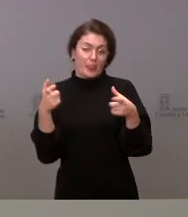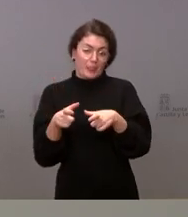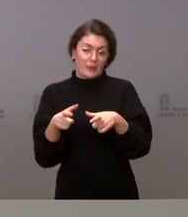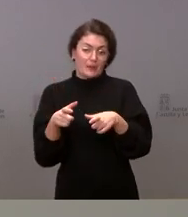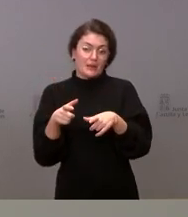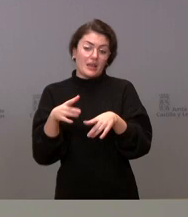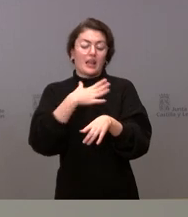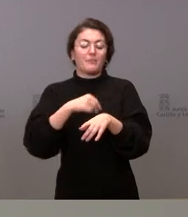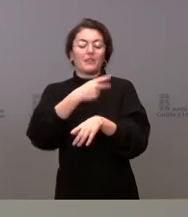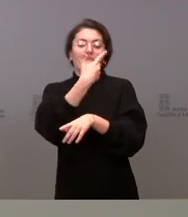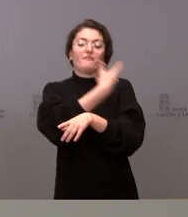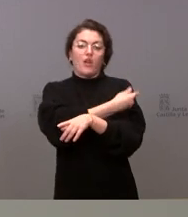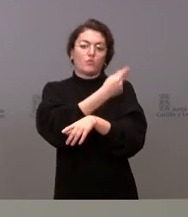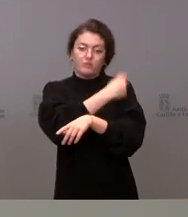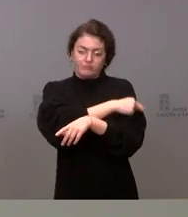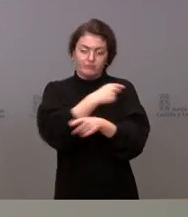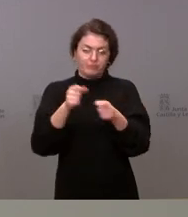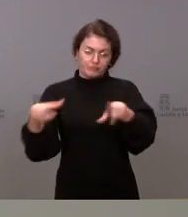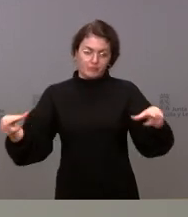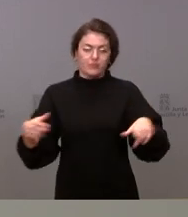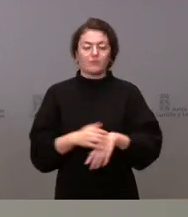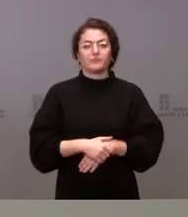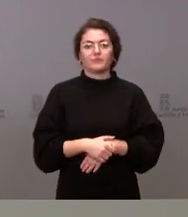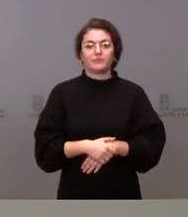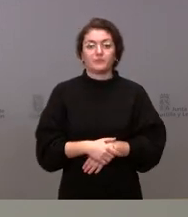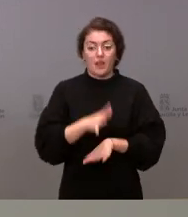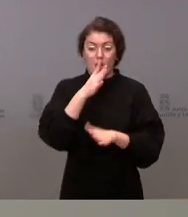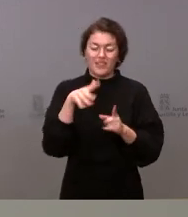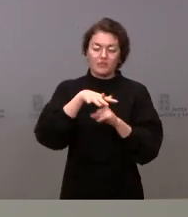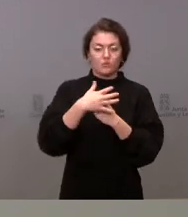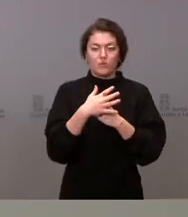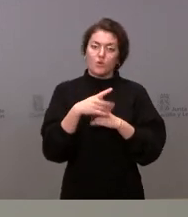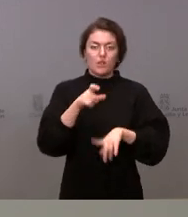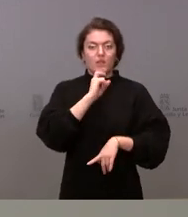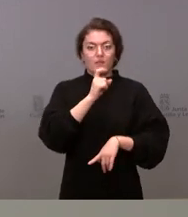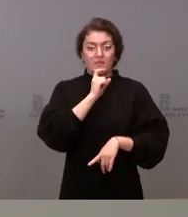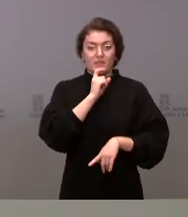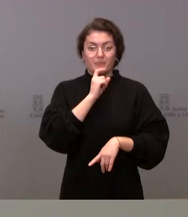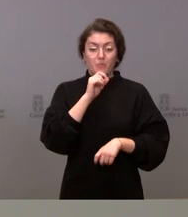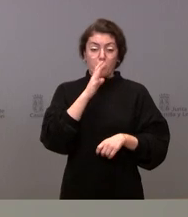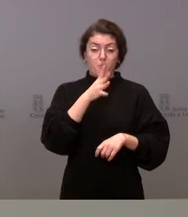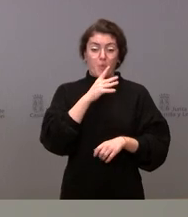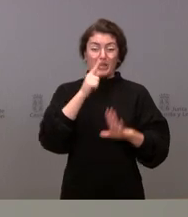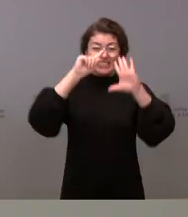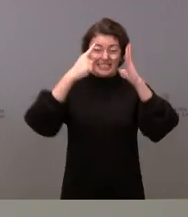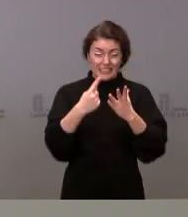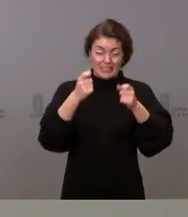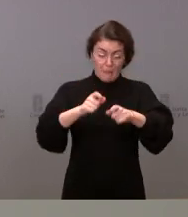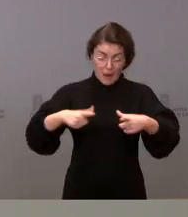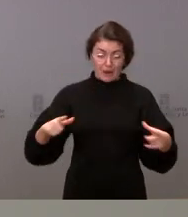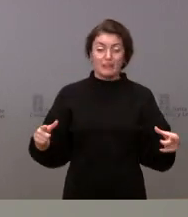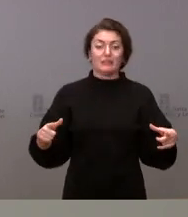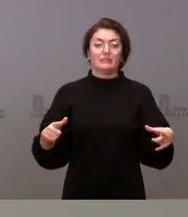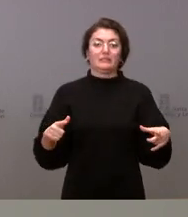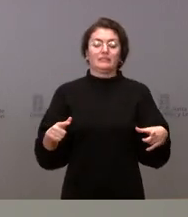vacunarse. Estamos en un momento muy complejo. Esta sexta ola yo creo que ya tiene consecuencias para